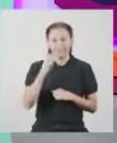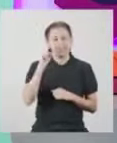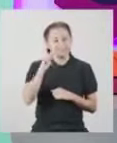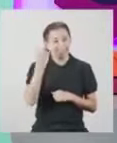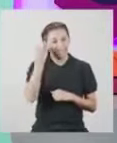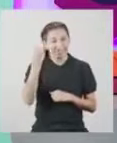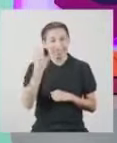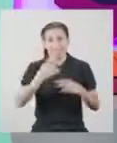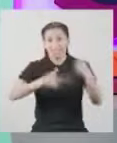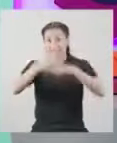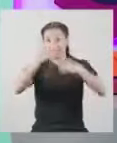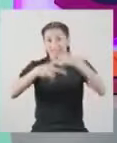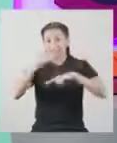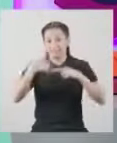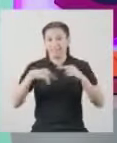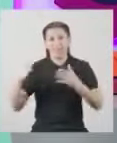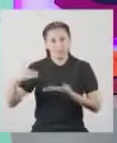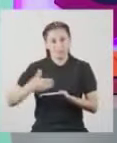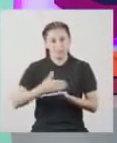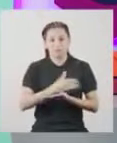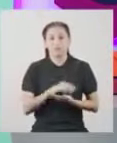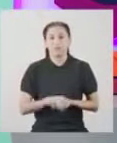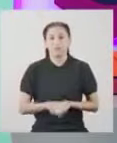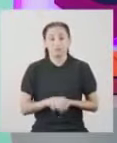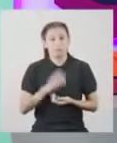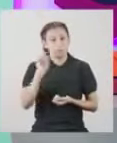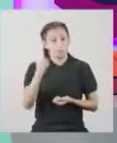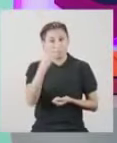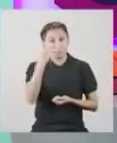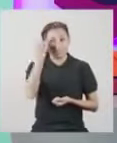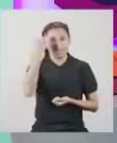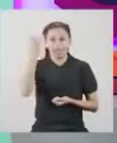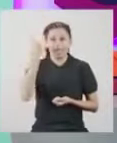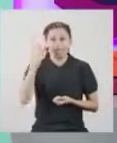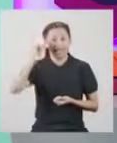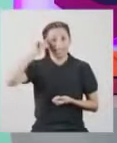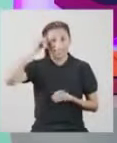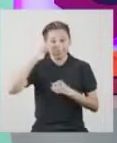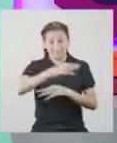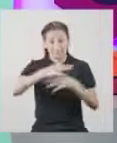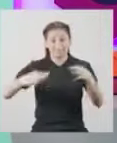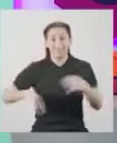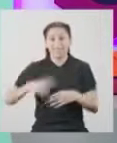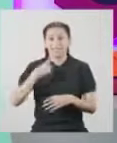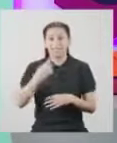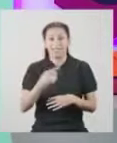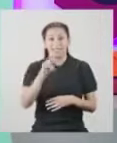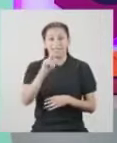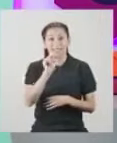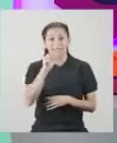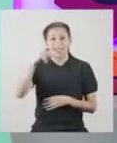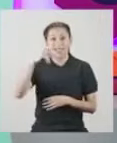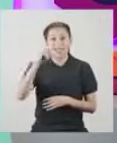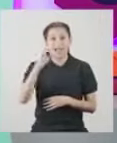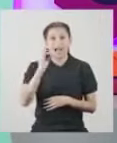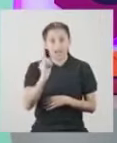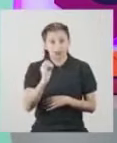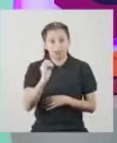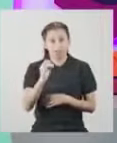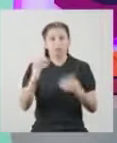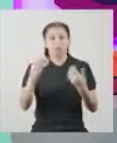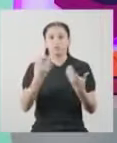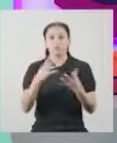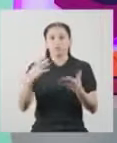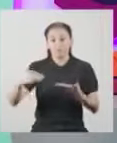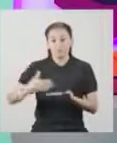Esa es la idea Regresemos a nuestras truchas La primera hipótesis de las ingenieras fue que el rango de las tallas de